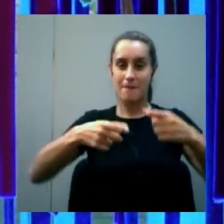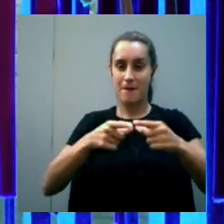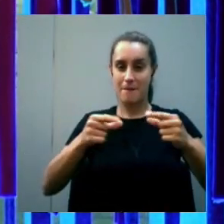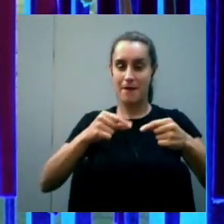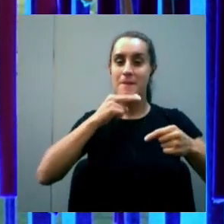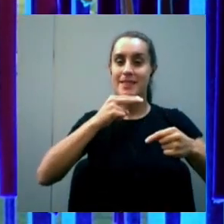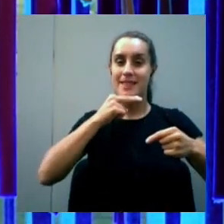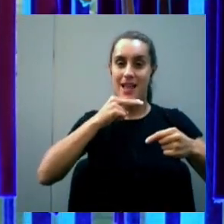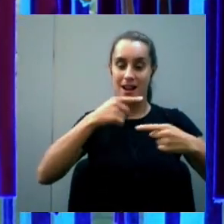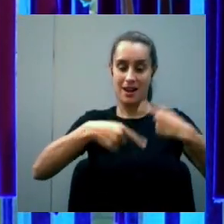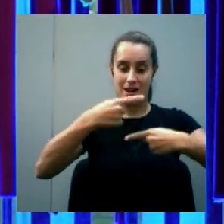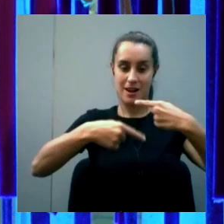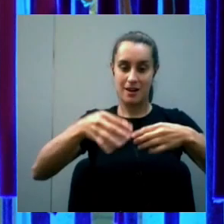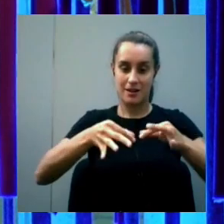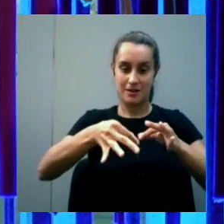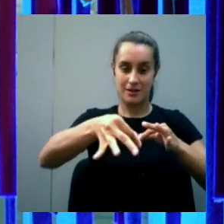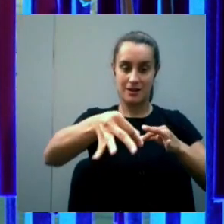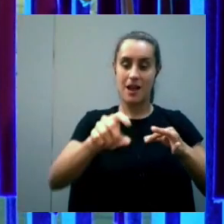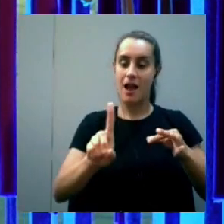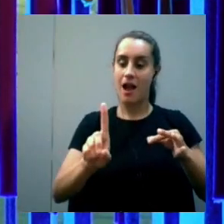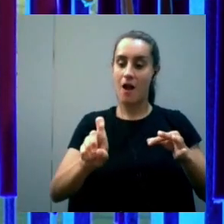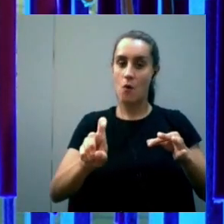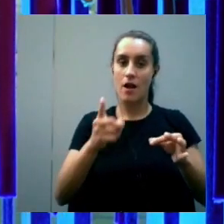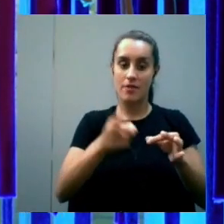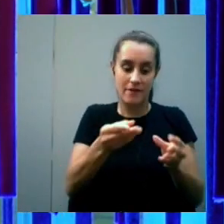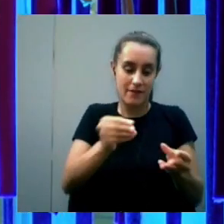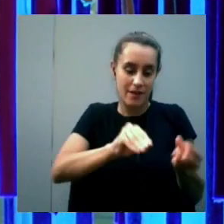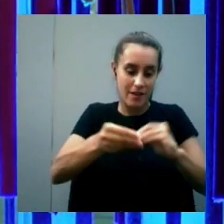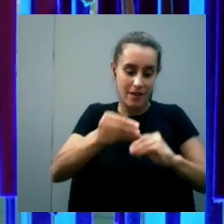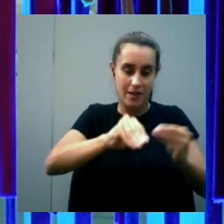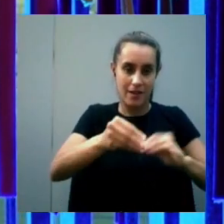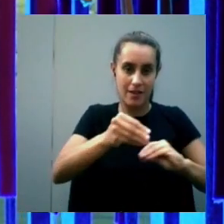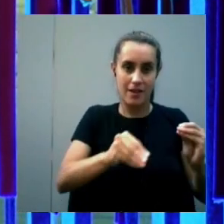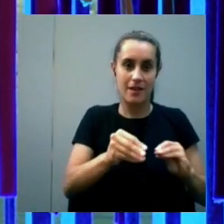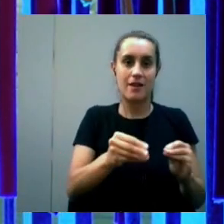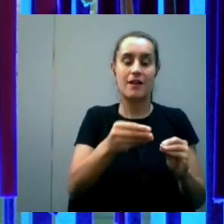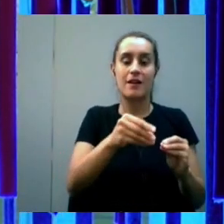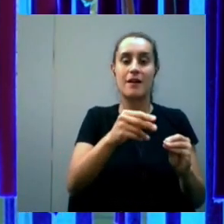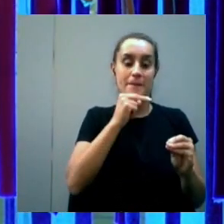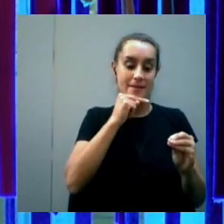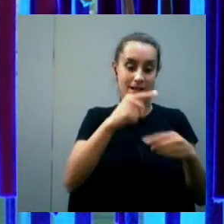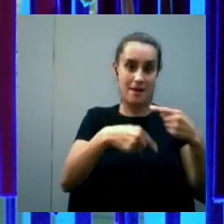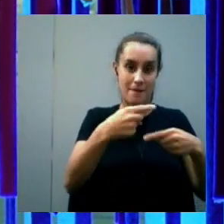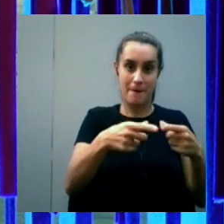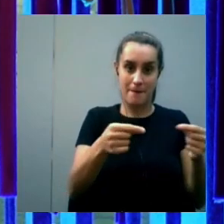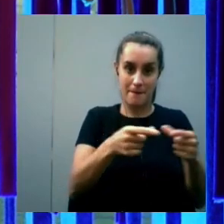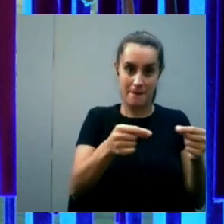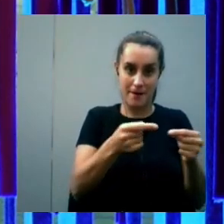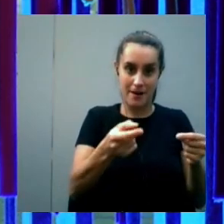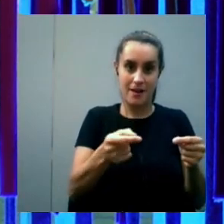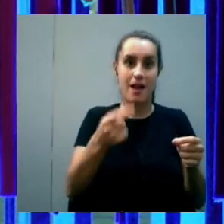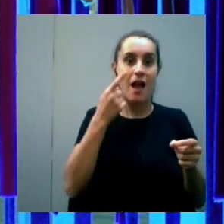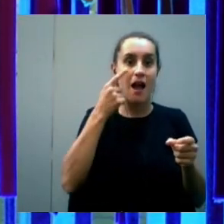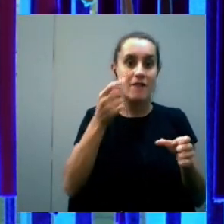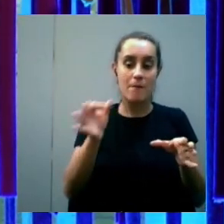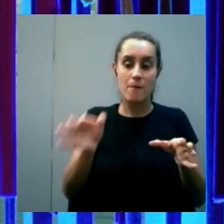diseñar el bote de aluminio el barquito de aluminio que contenga la mayor cantidad posible que pueda soportar la